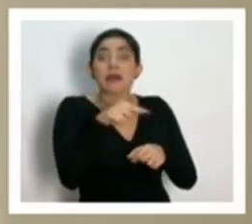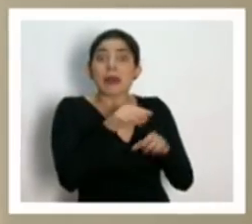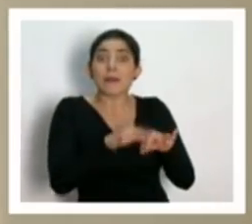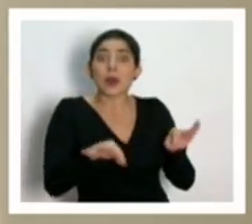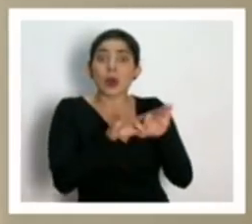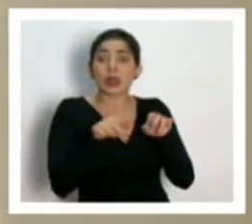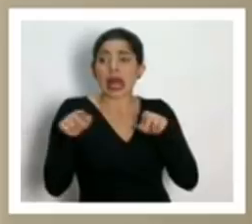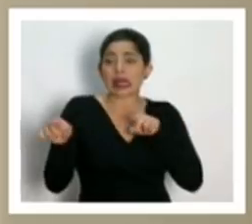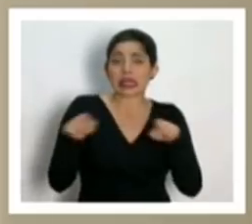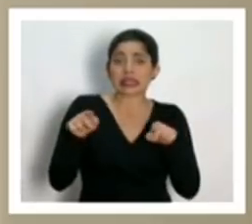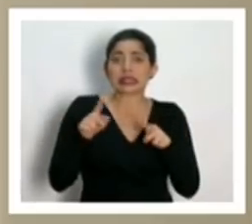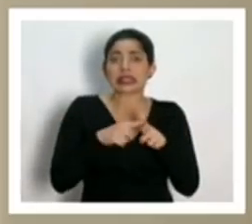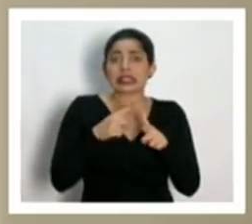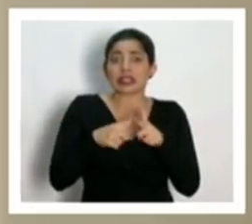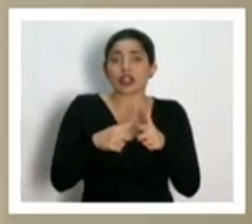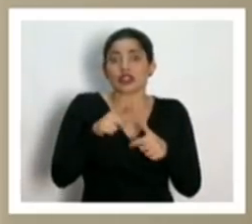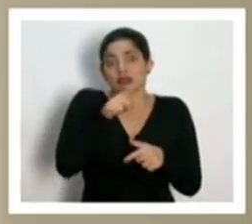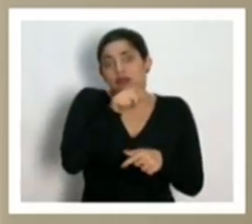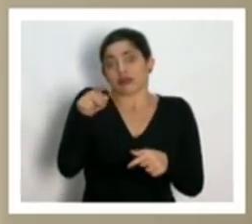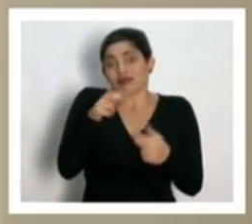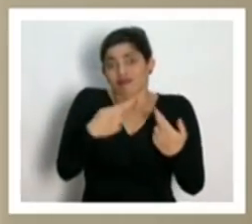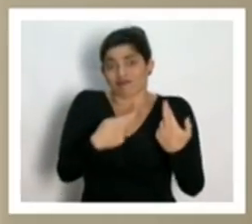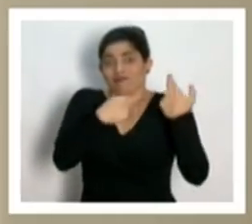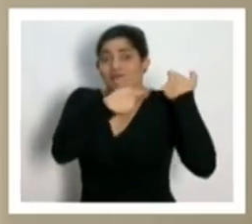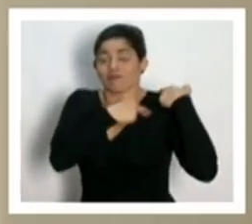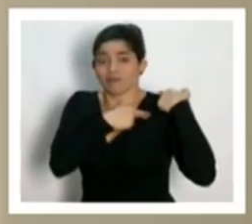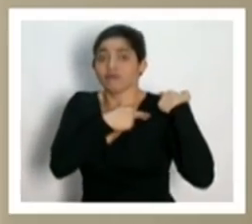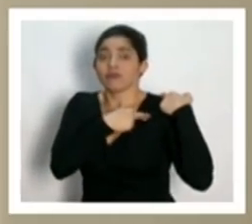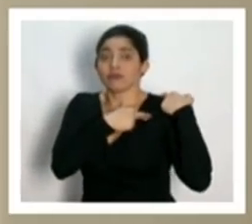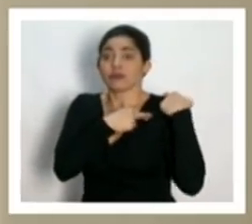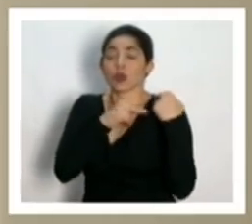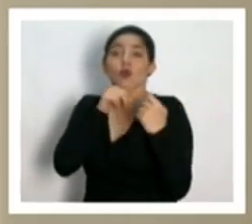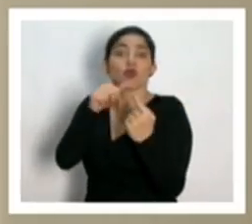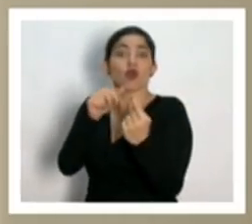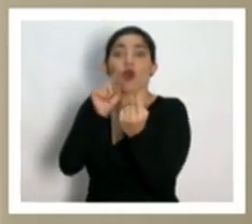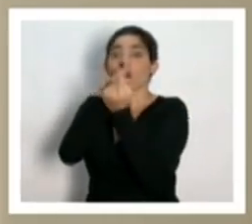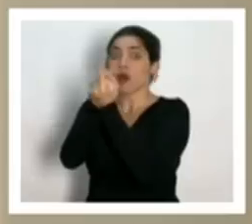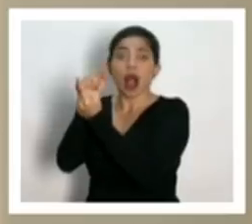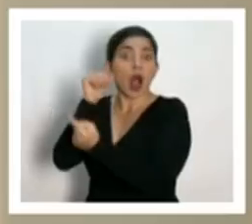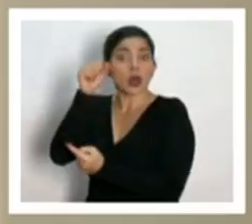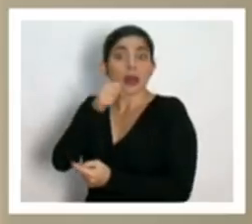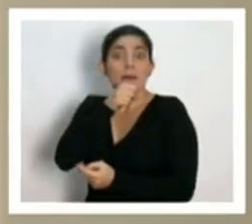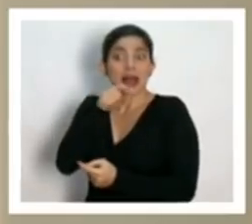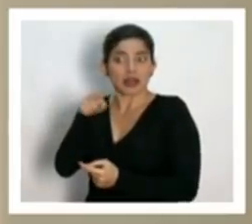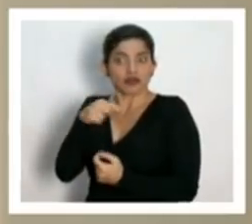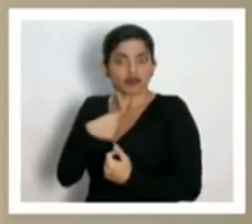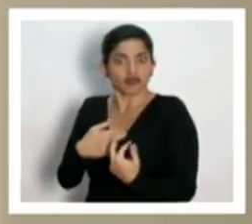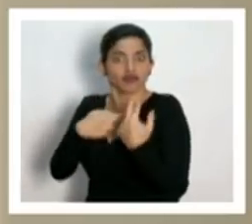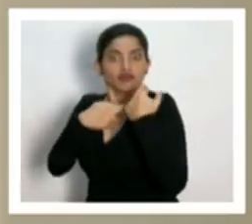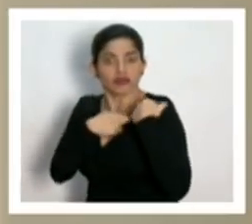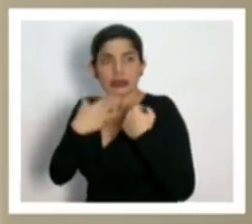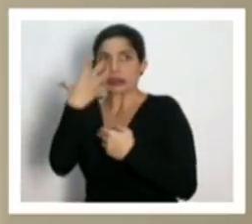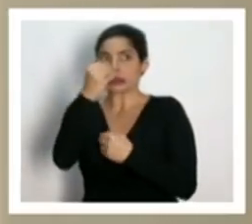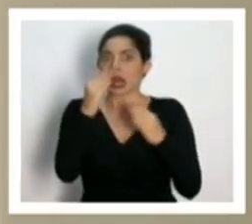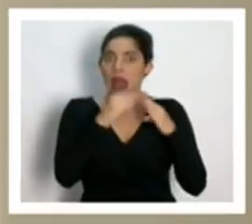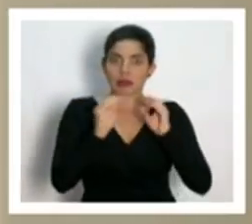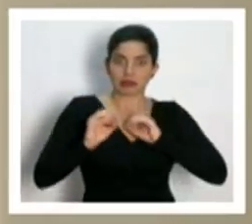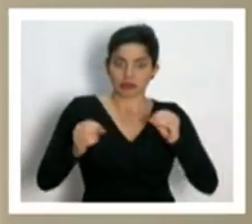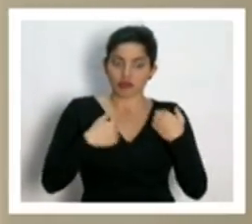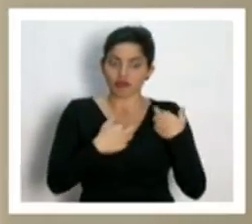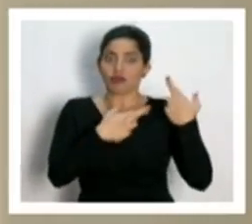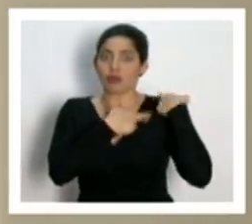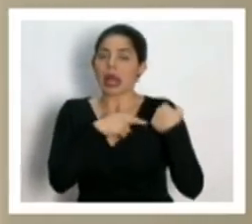que tenemos que ser, así como estamos siendo responsables, de limitar el acceso, el contacto con adultos mayores, y de salir de la casa, de no